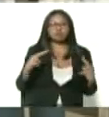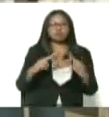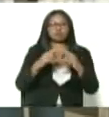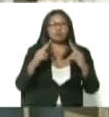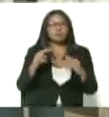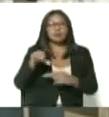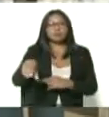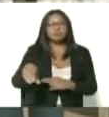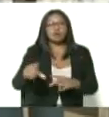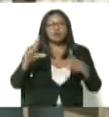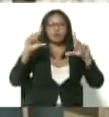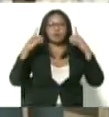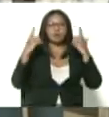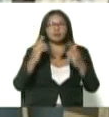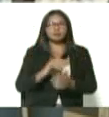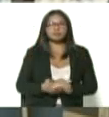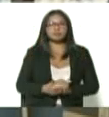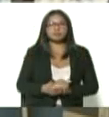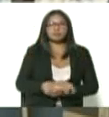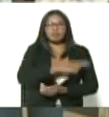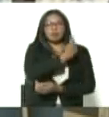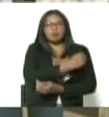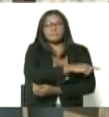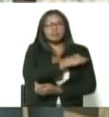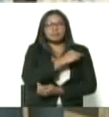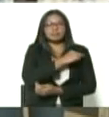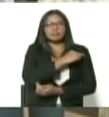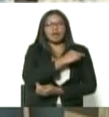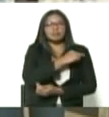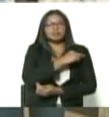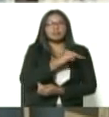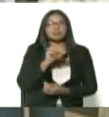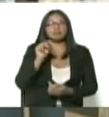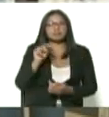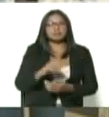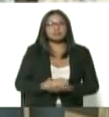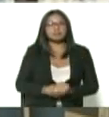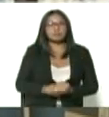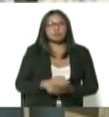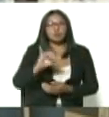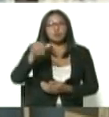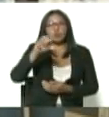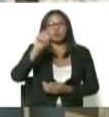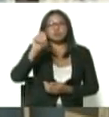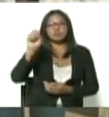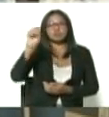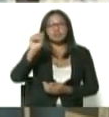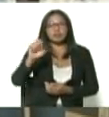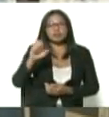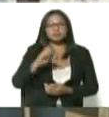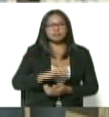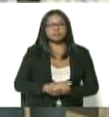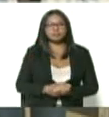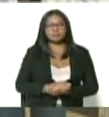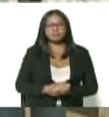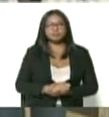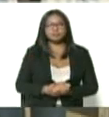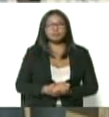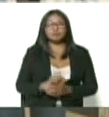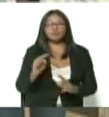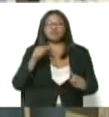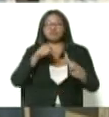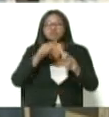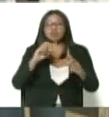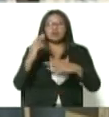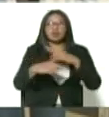en el estado la guayra en el hospital jose maría vargas hospital ícono de nuestra revolución y uno de